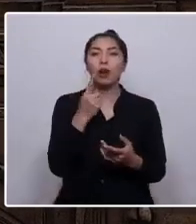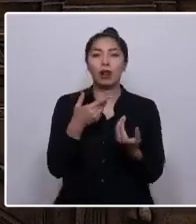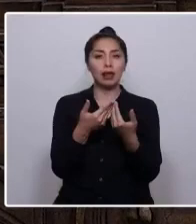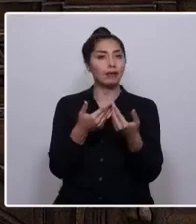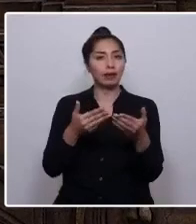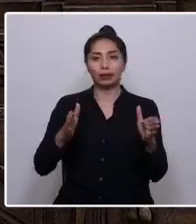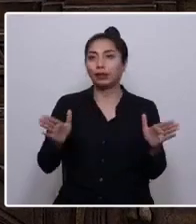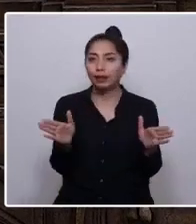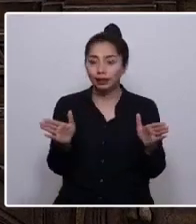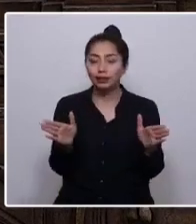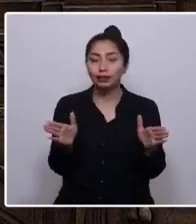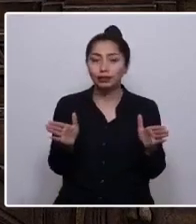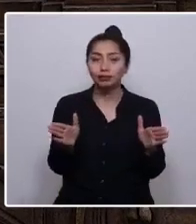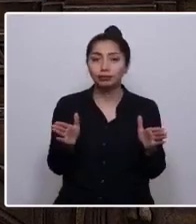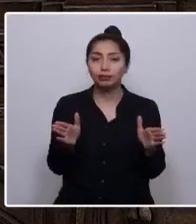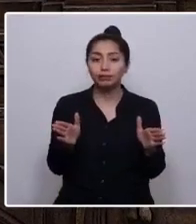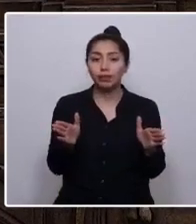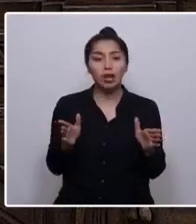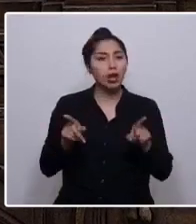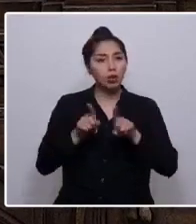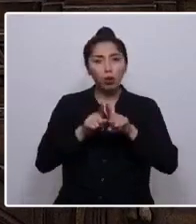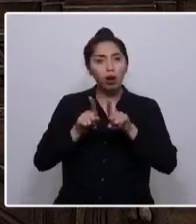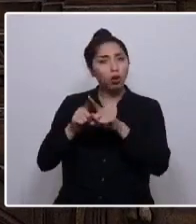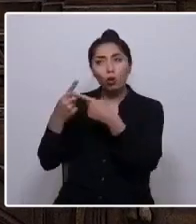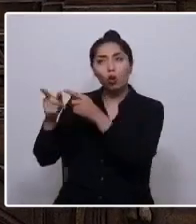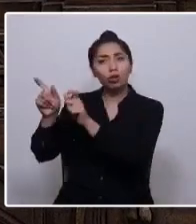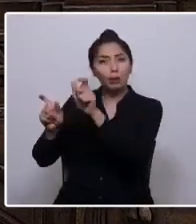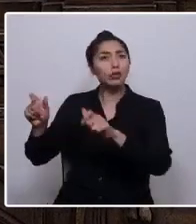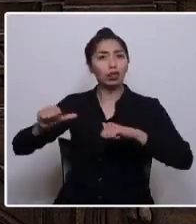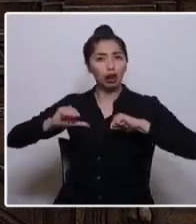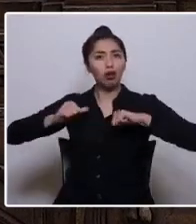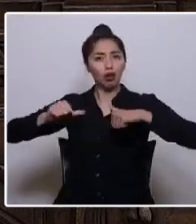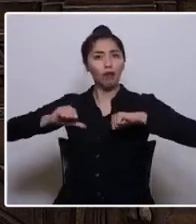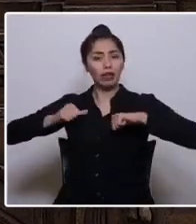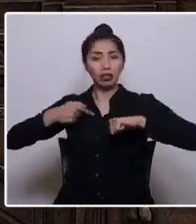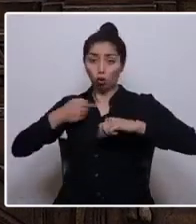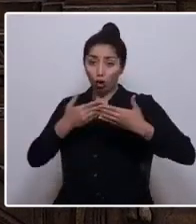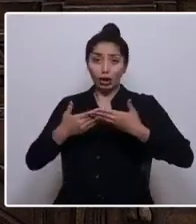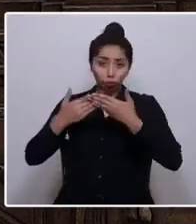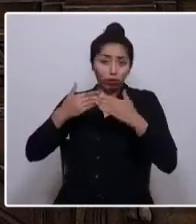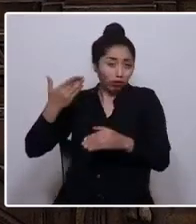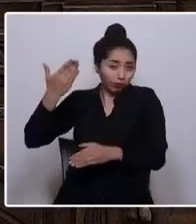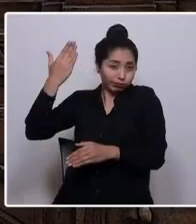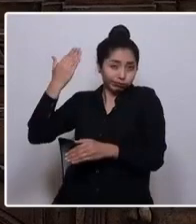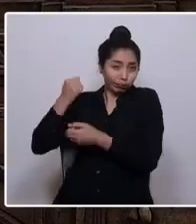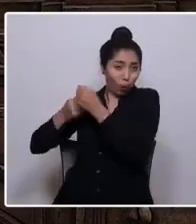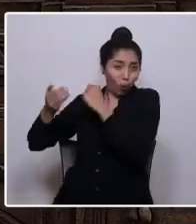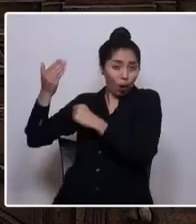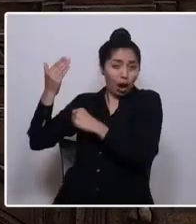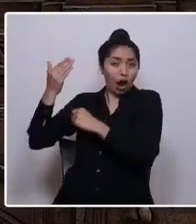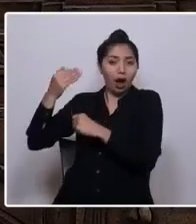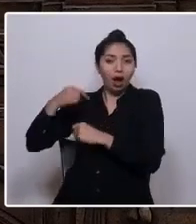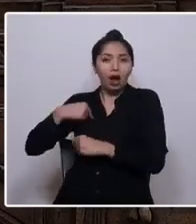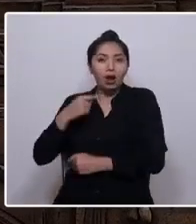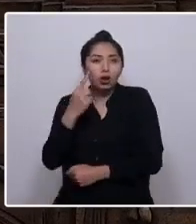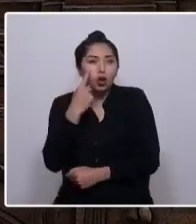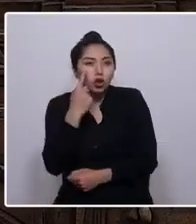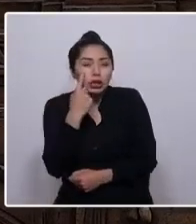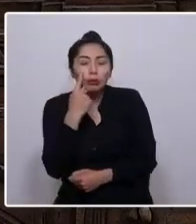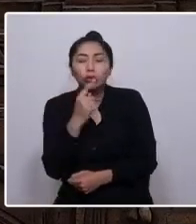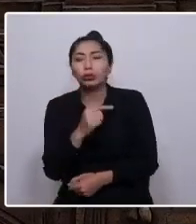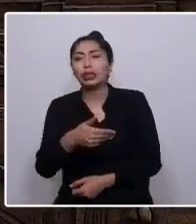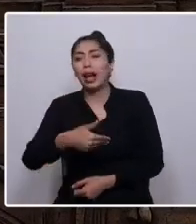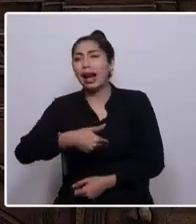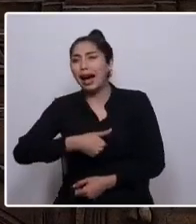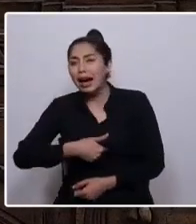Como tantas jóvenes pobladoras y estudiantes de aquella época, que conocimos el hambre y las carencias